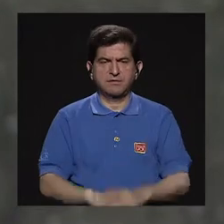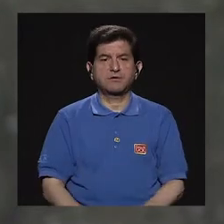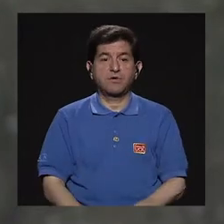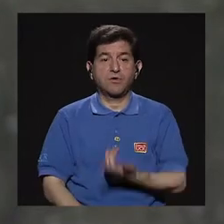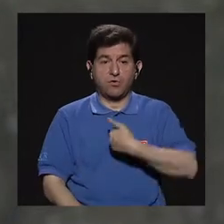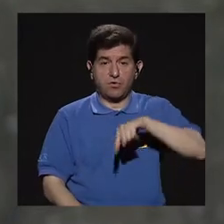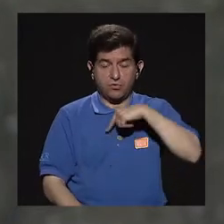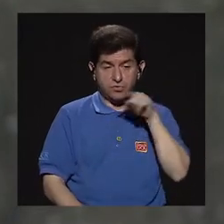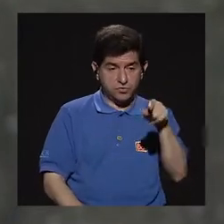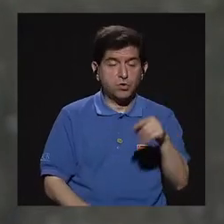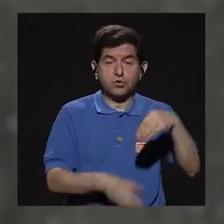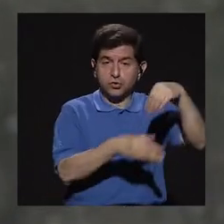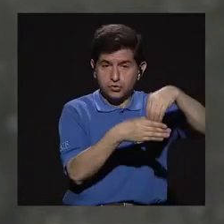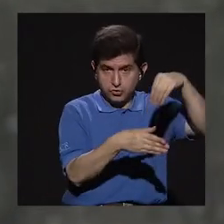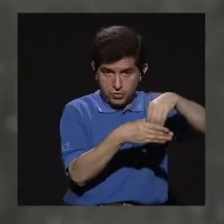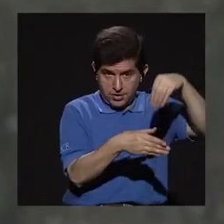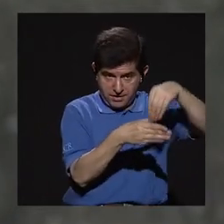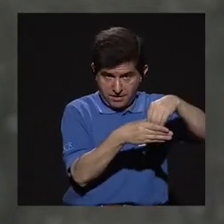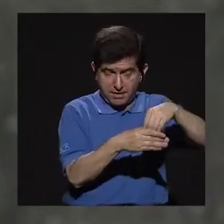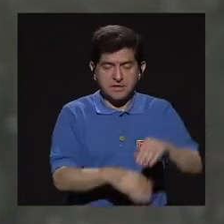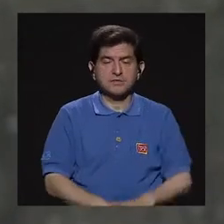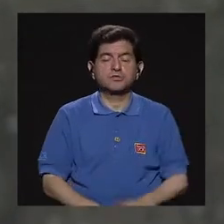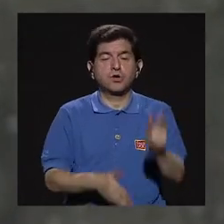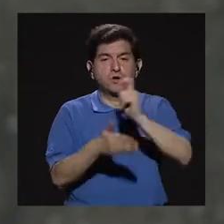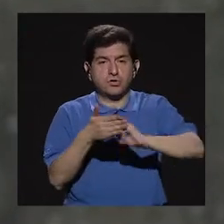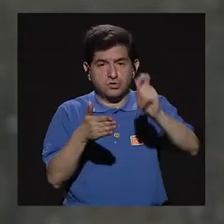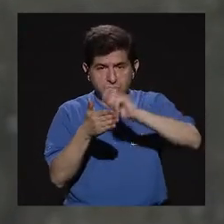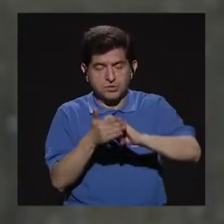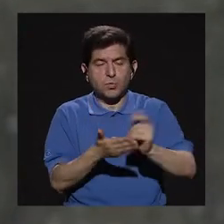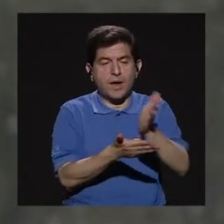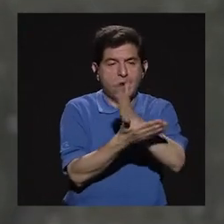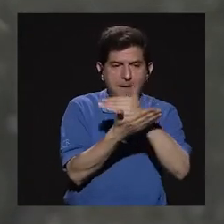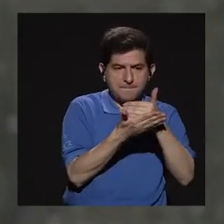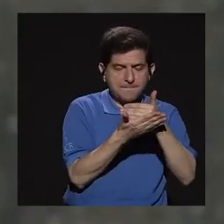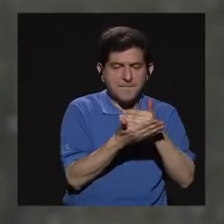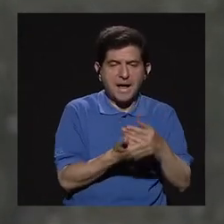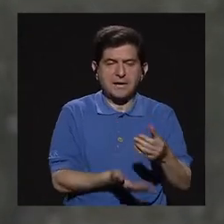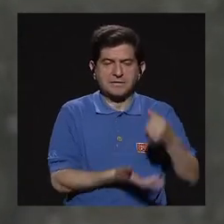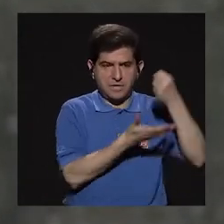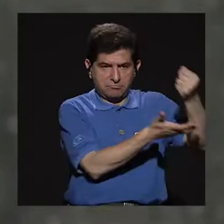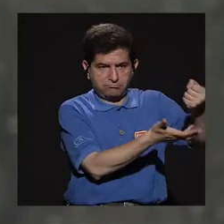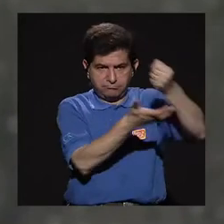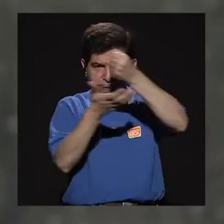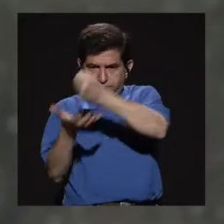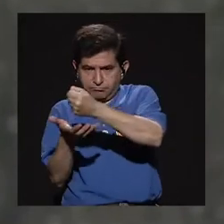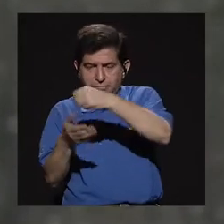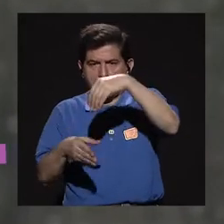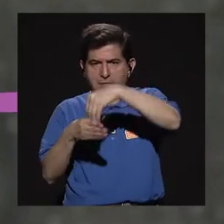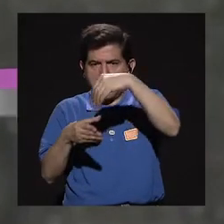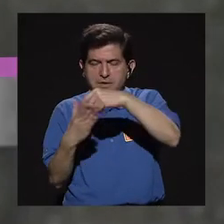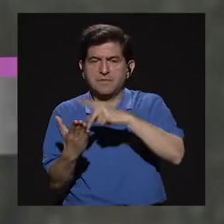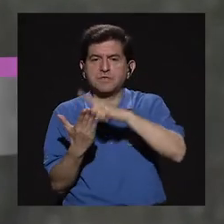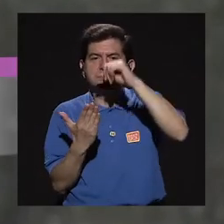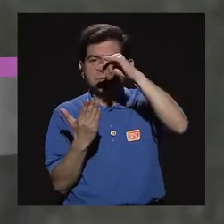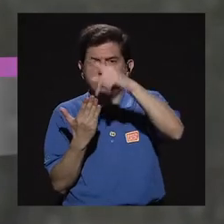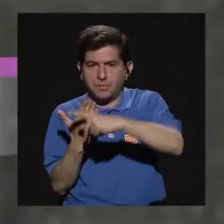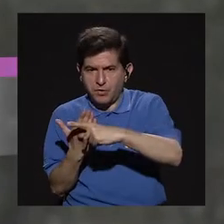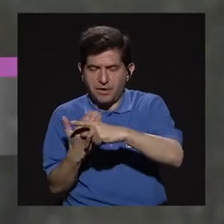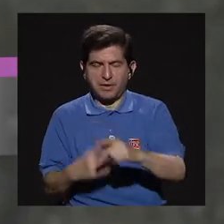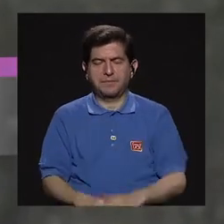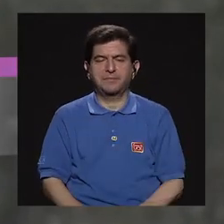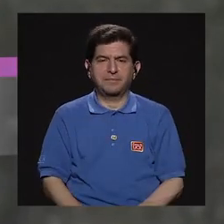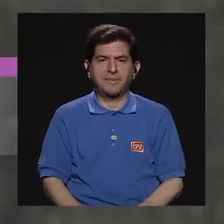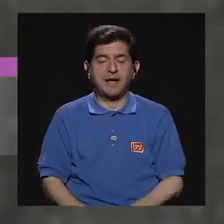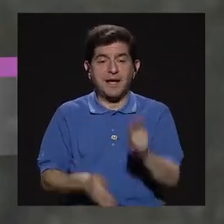pues, ingresos y la escuela toma una parte, digamos, de esas utilidades para invertir en estos programas. Entonces,